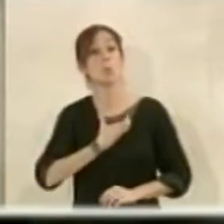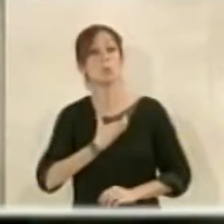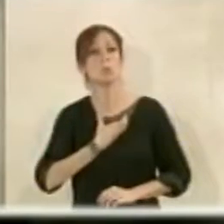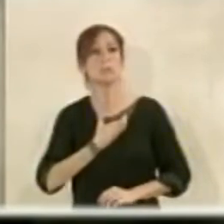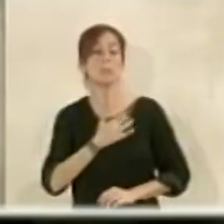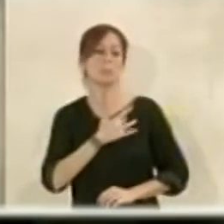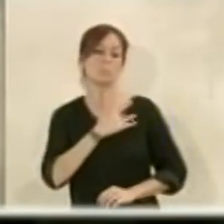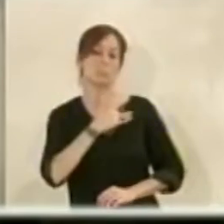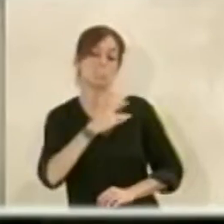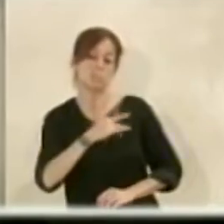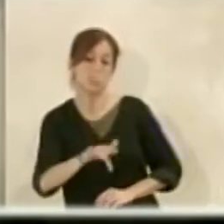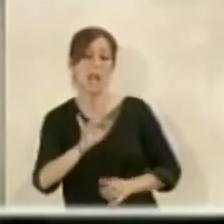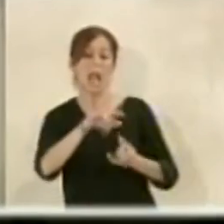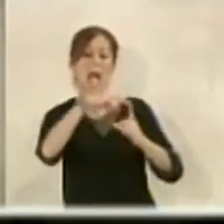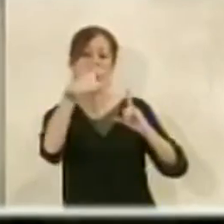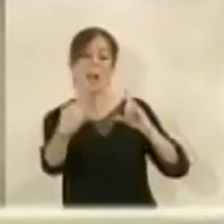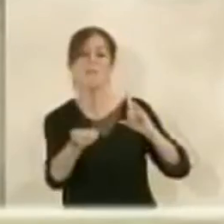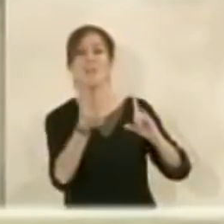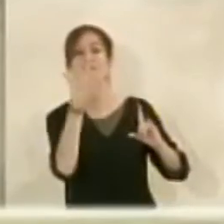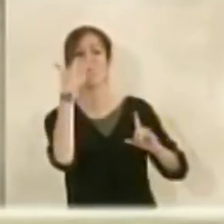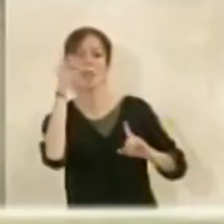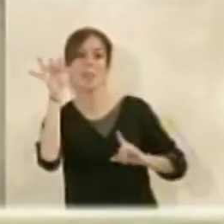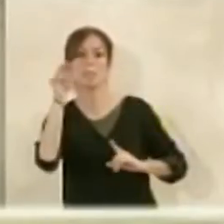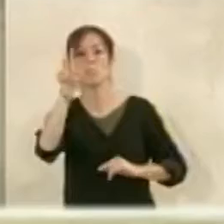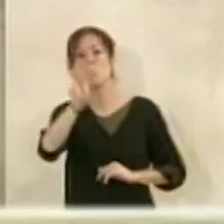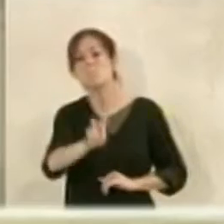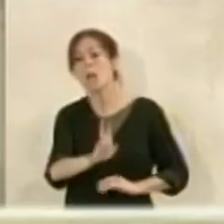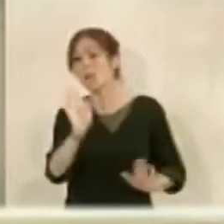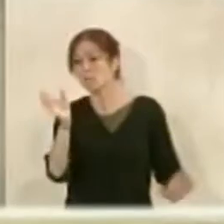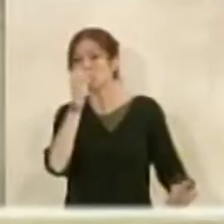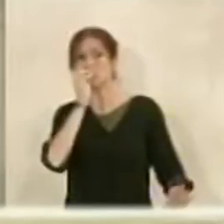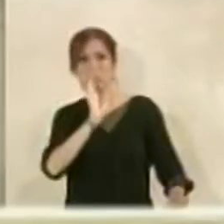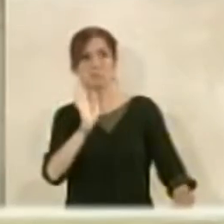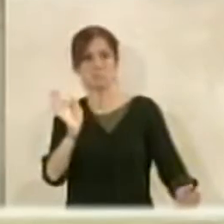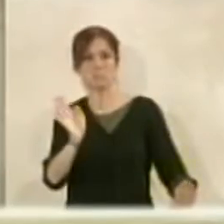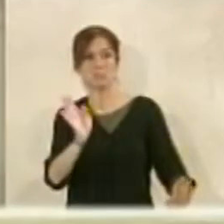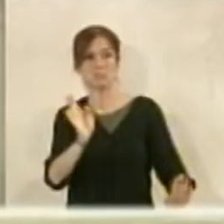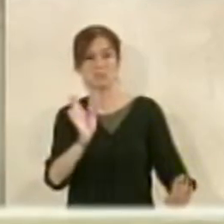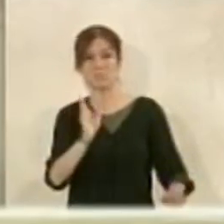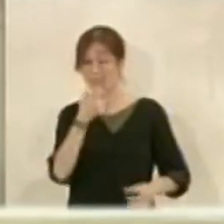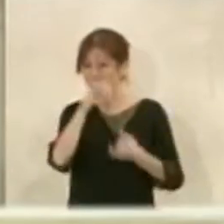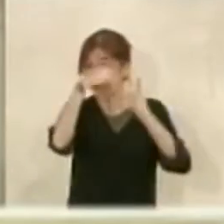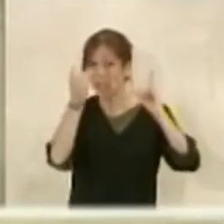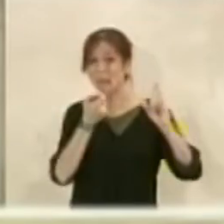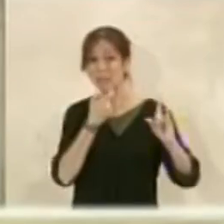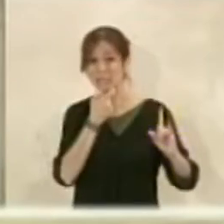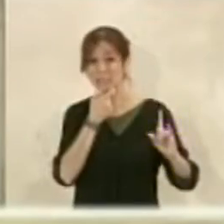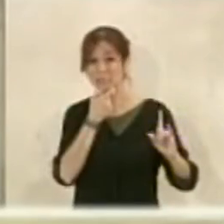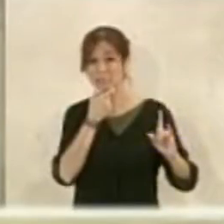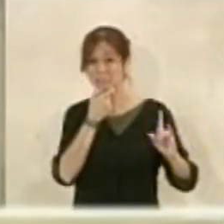manera graciable va a hacer lo del cable francés? pues mire eso se encuentra en almerienses y yo creo que con buen criterio pero el cable inglés